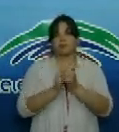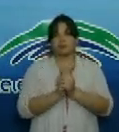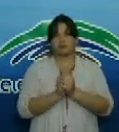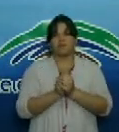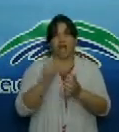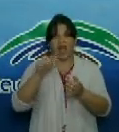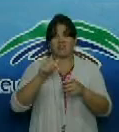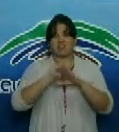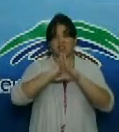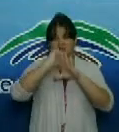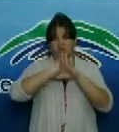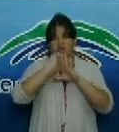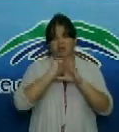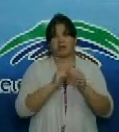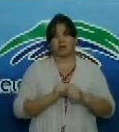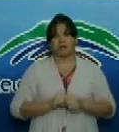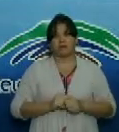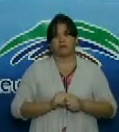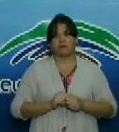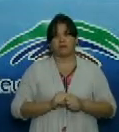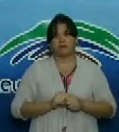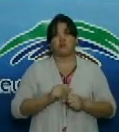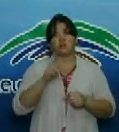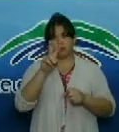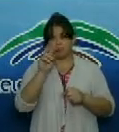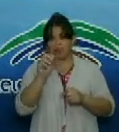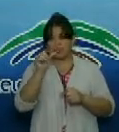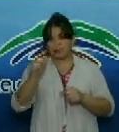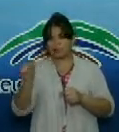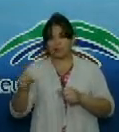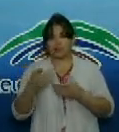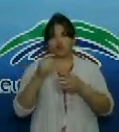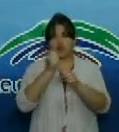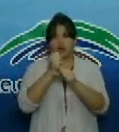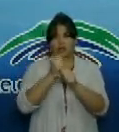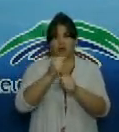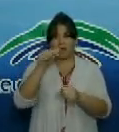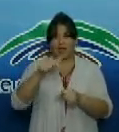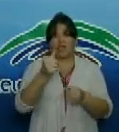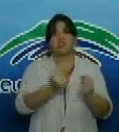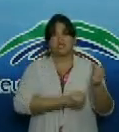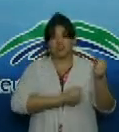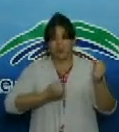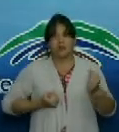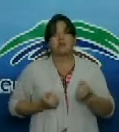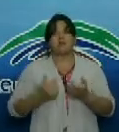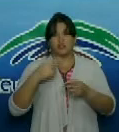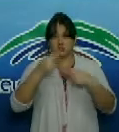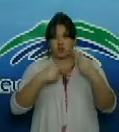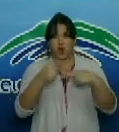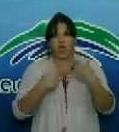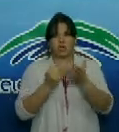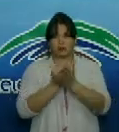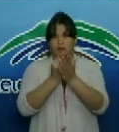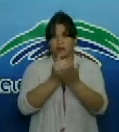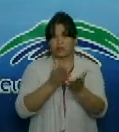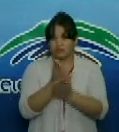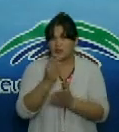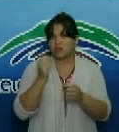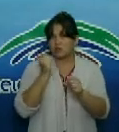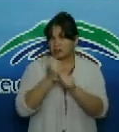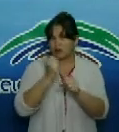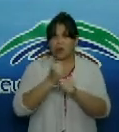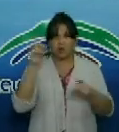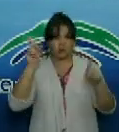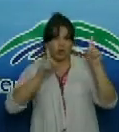en el municipio de Urbano Noris sus 20 trabajadores se esfuerzan para mantener estable los surtidos buscando alternativas